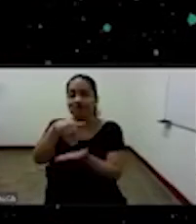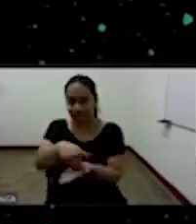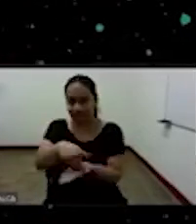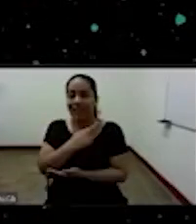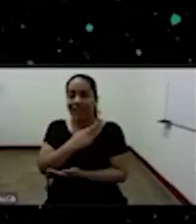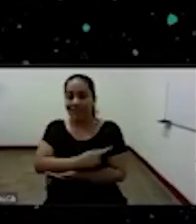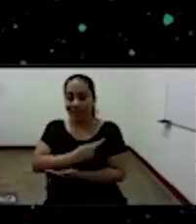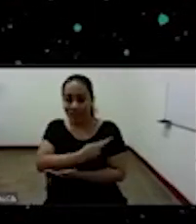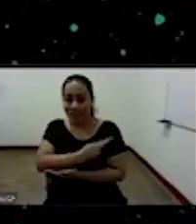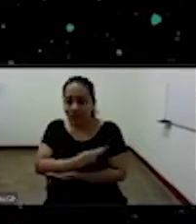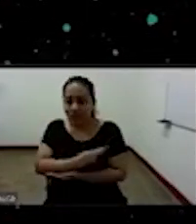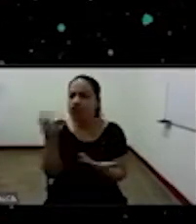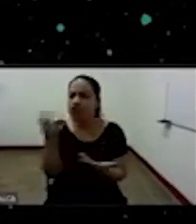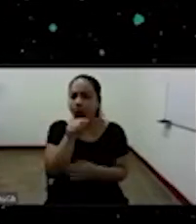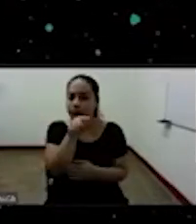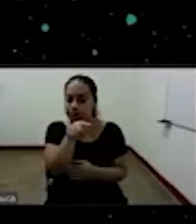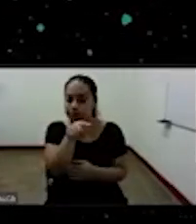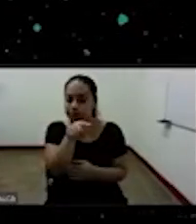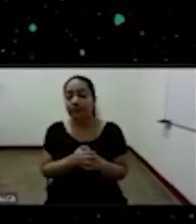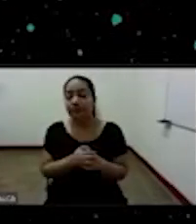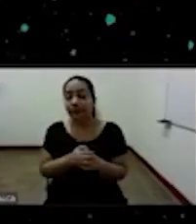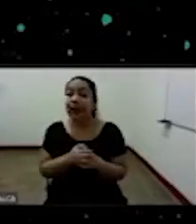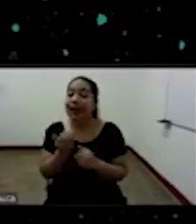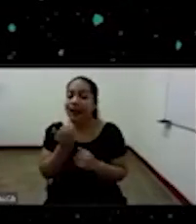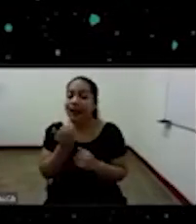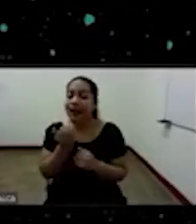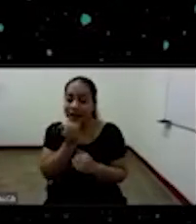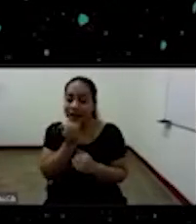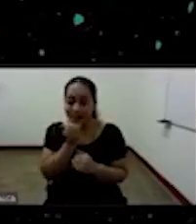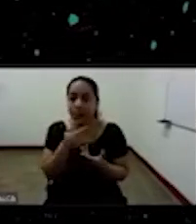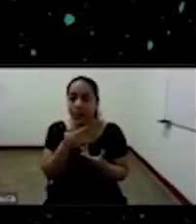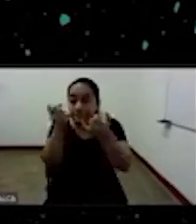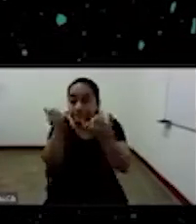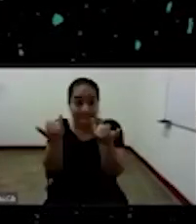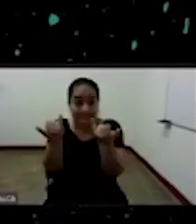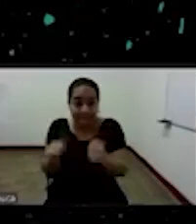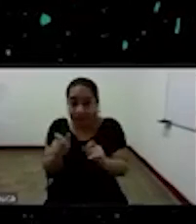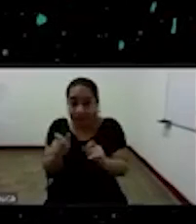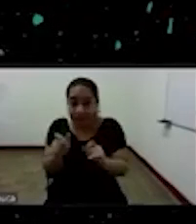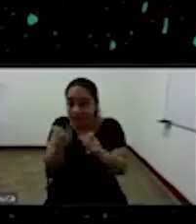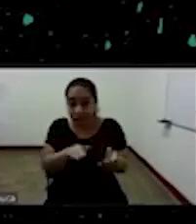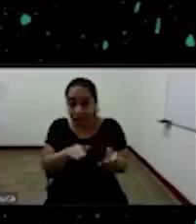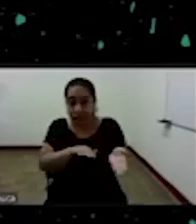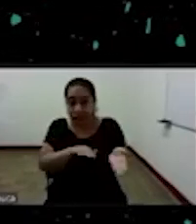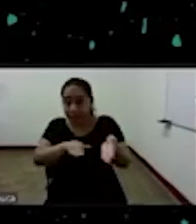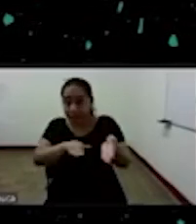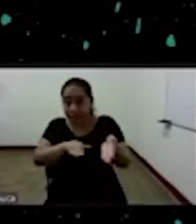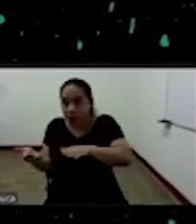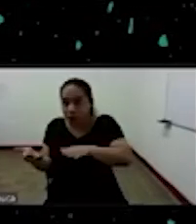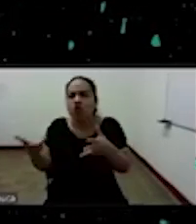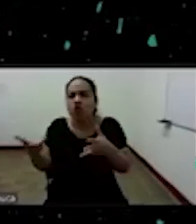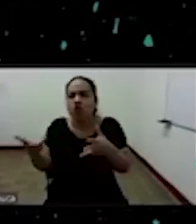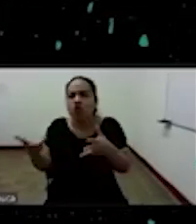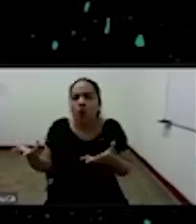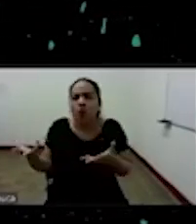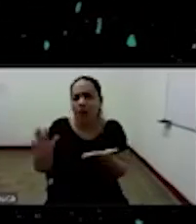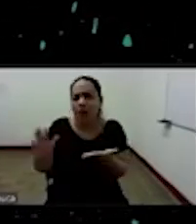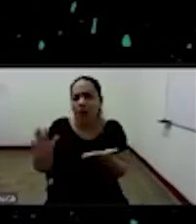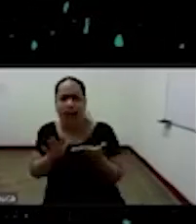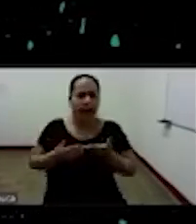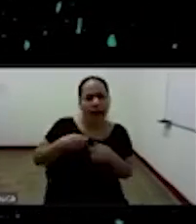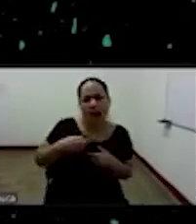sector por ejemplo para despedir una persona se hace en medio de cantos, danza, música